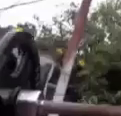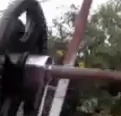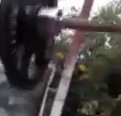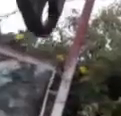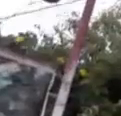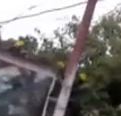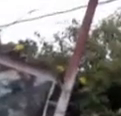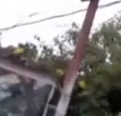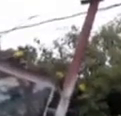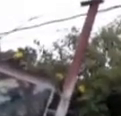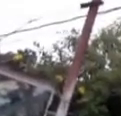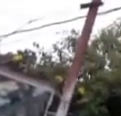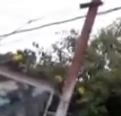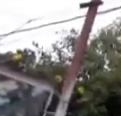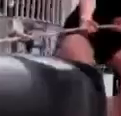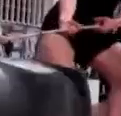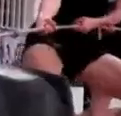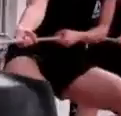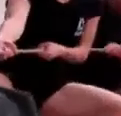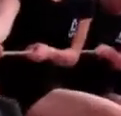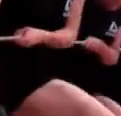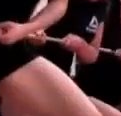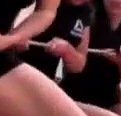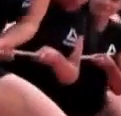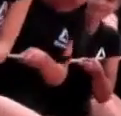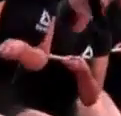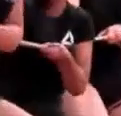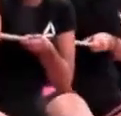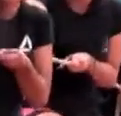Con gran espíritu De competencia